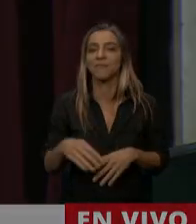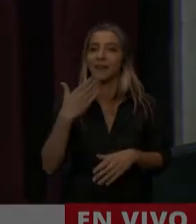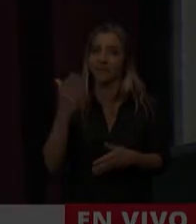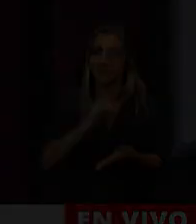usted diputado vamos